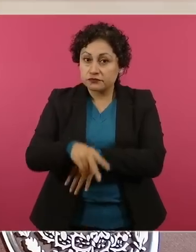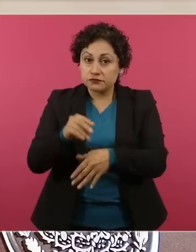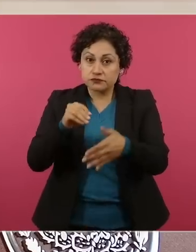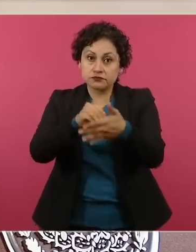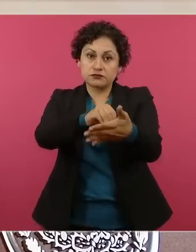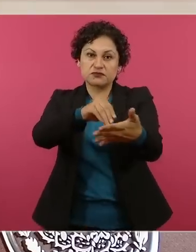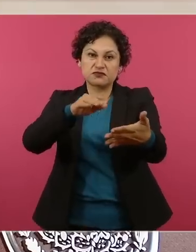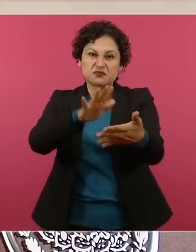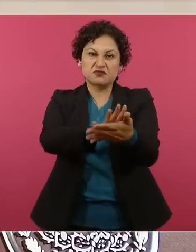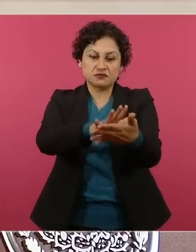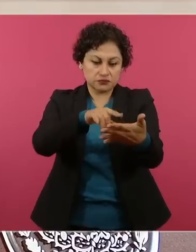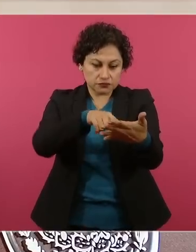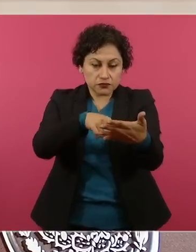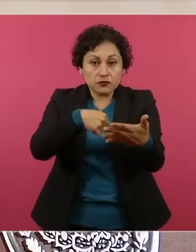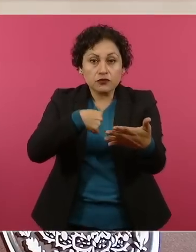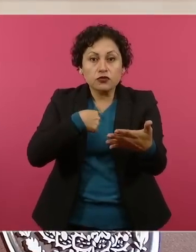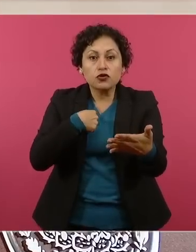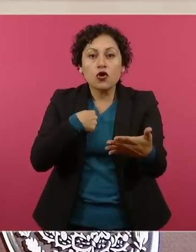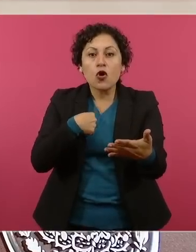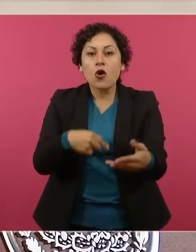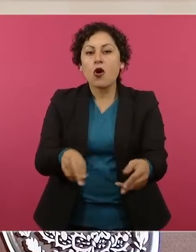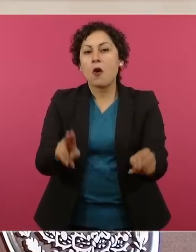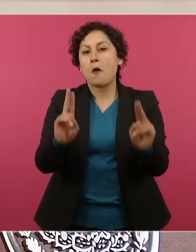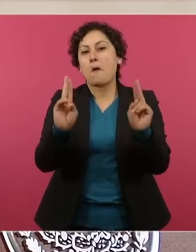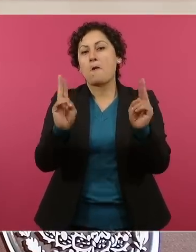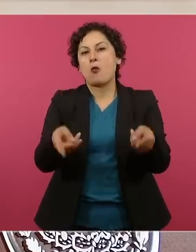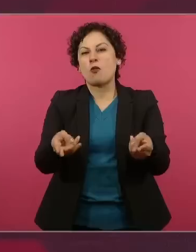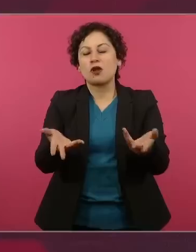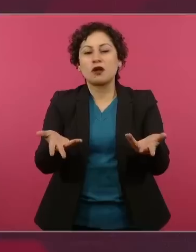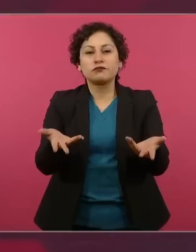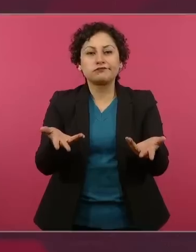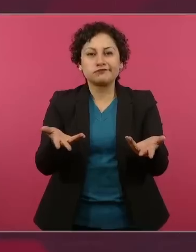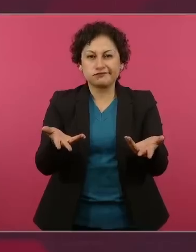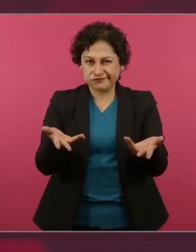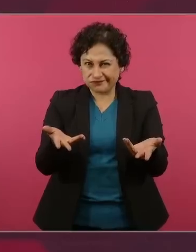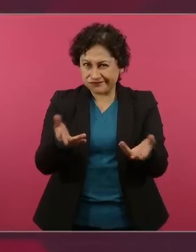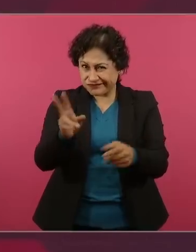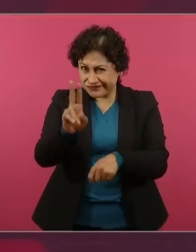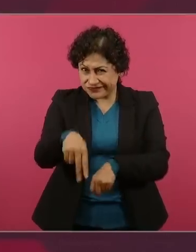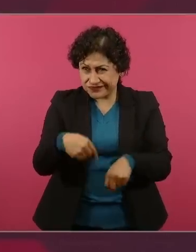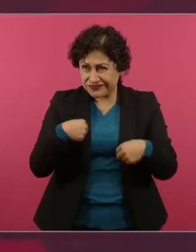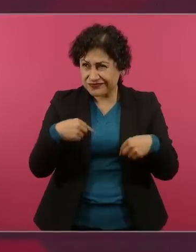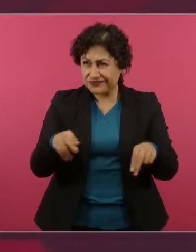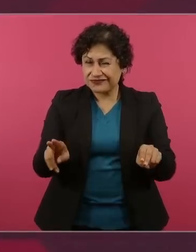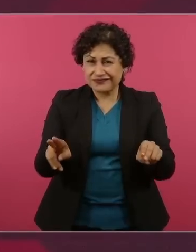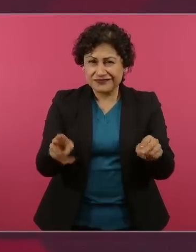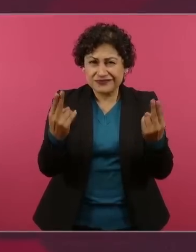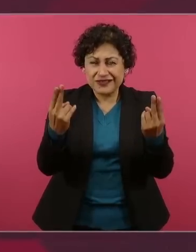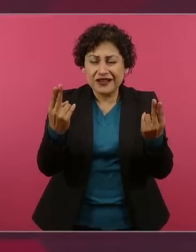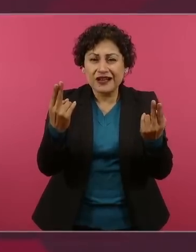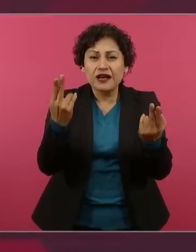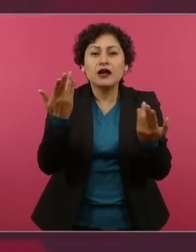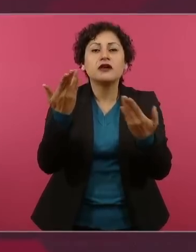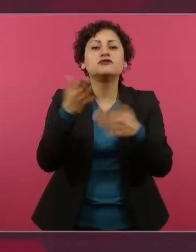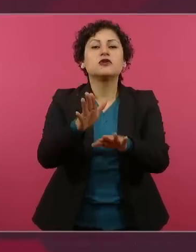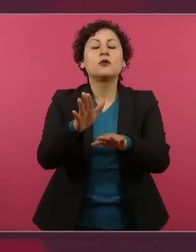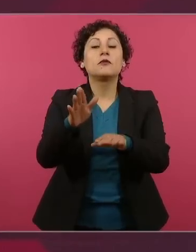burlado cuando me preguntaron sobre los jóvenes